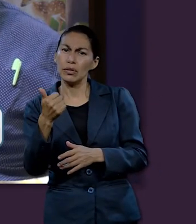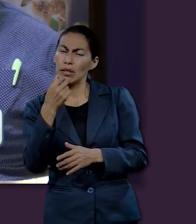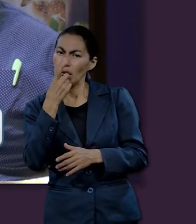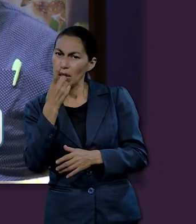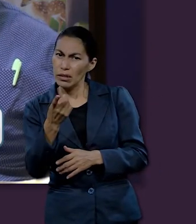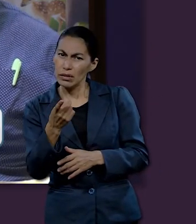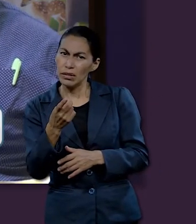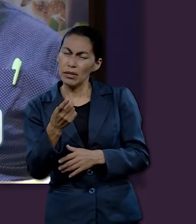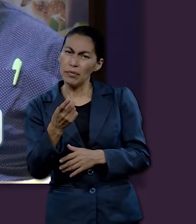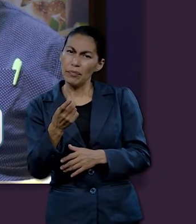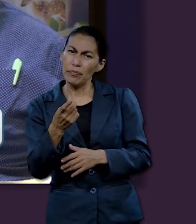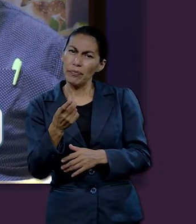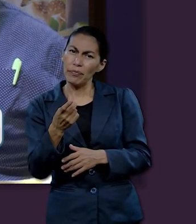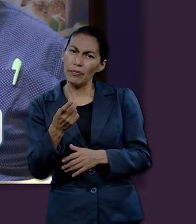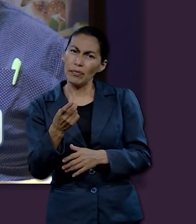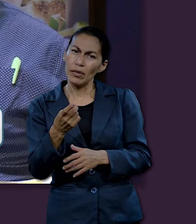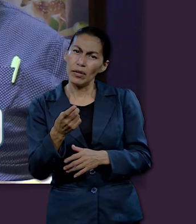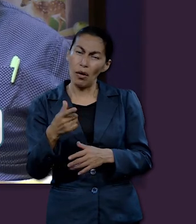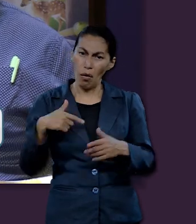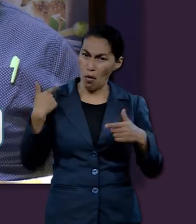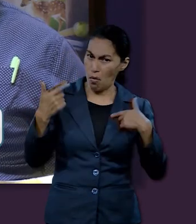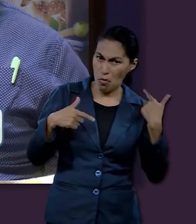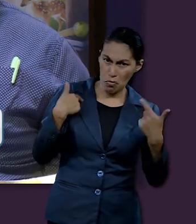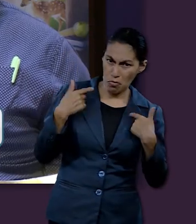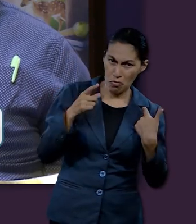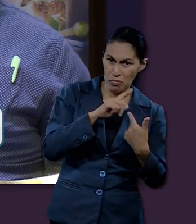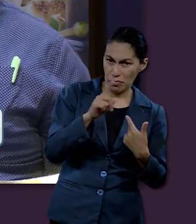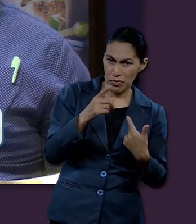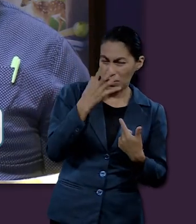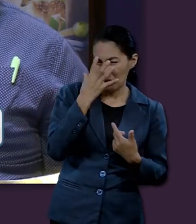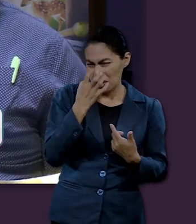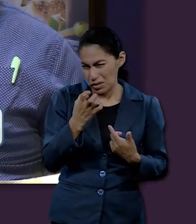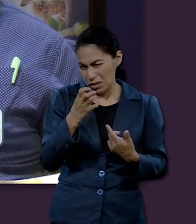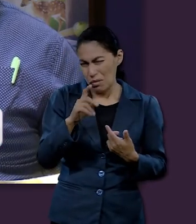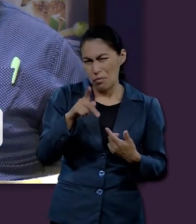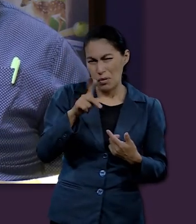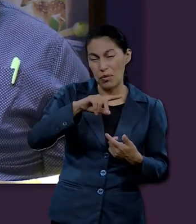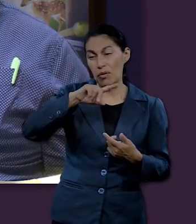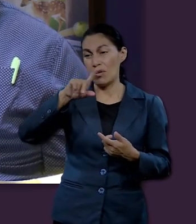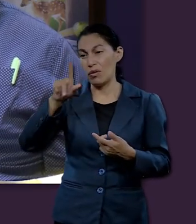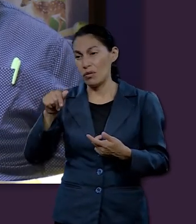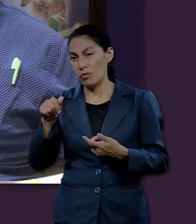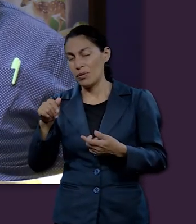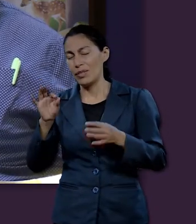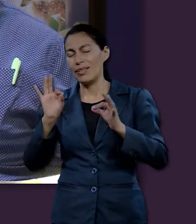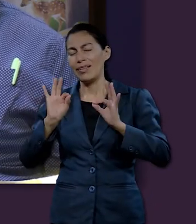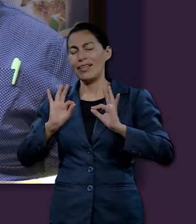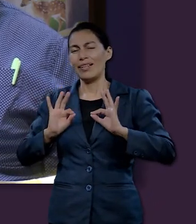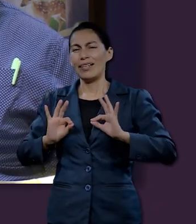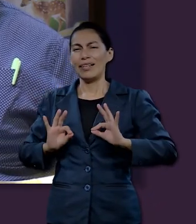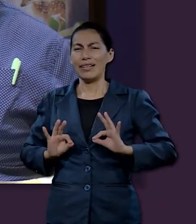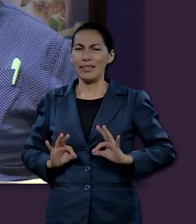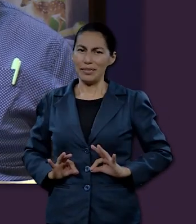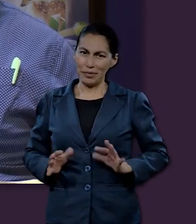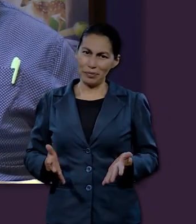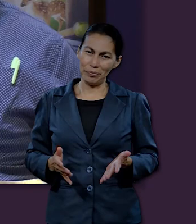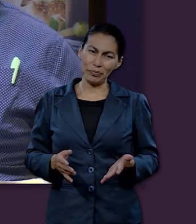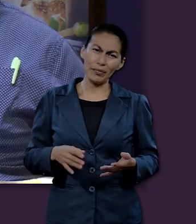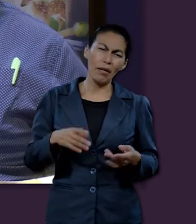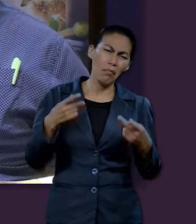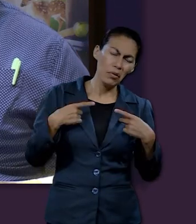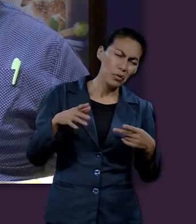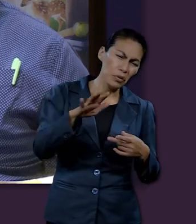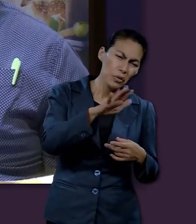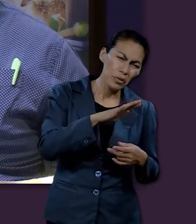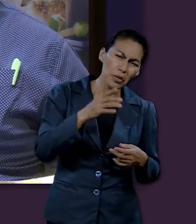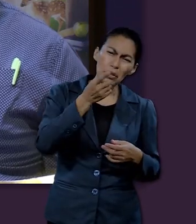causa de gozo, sino de tristeza, pero después da fruto pasible de justicia a los que por medio de ella han